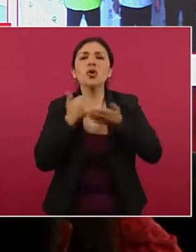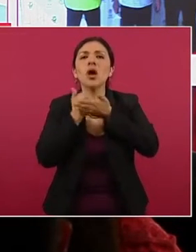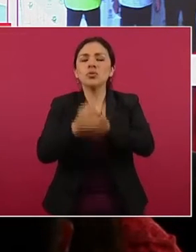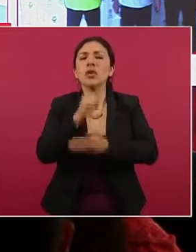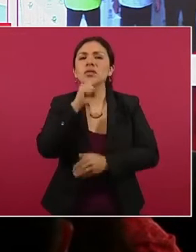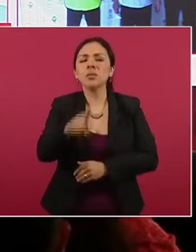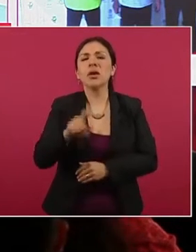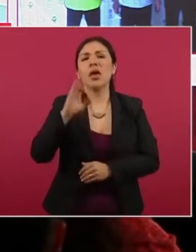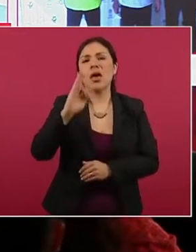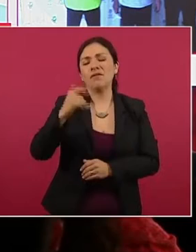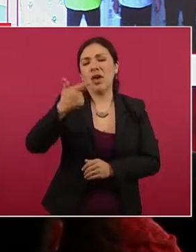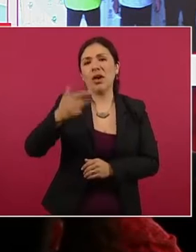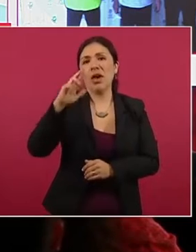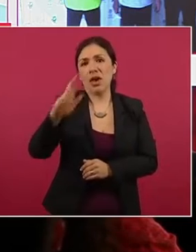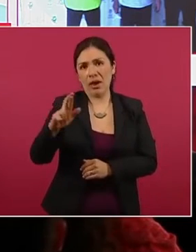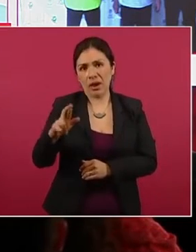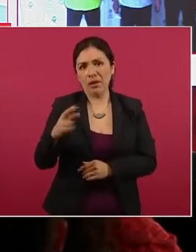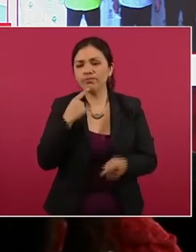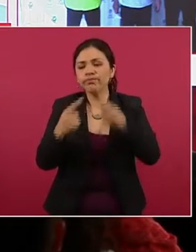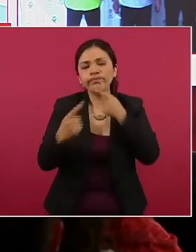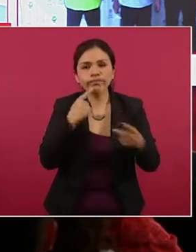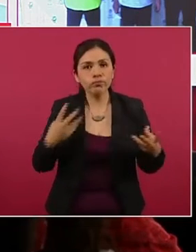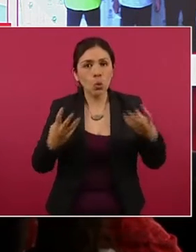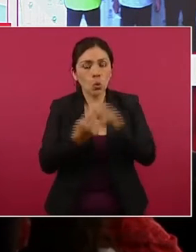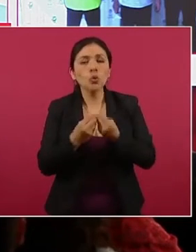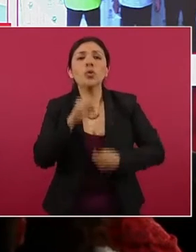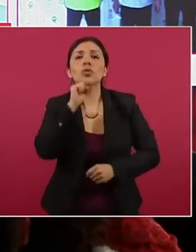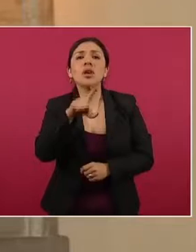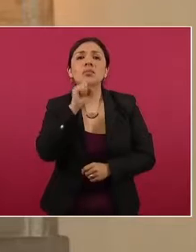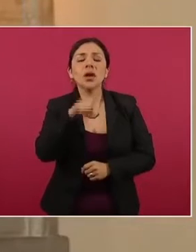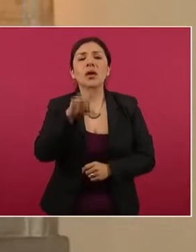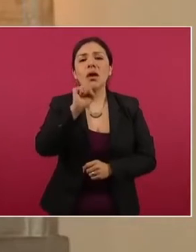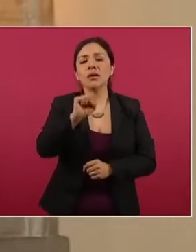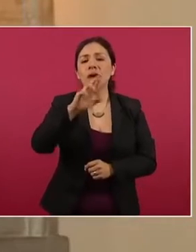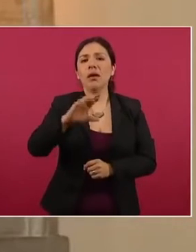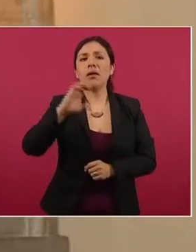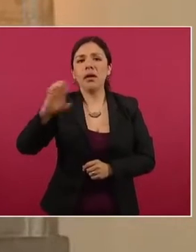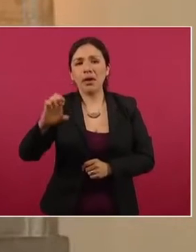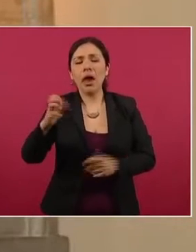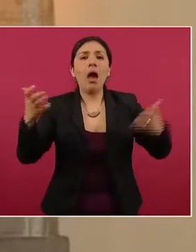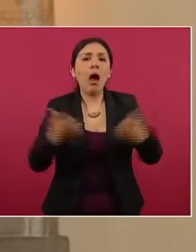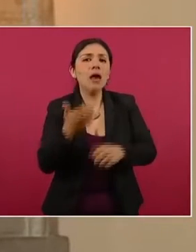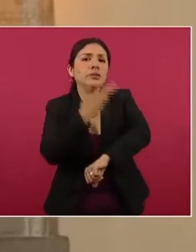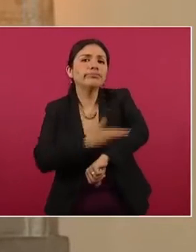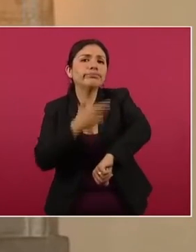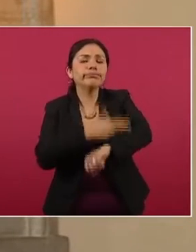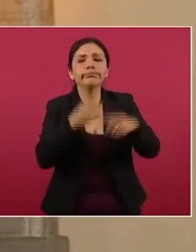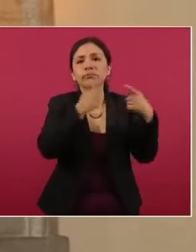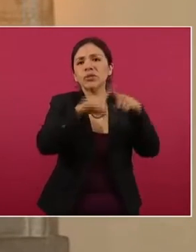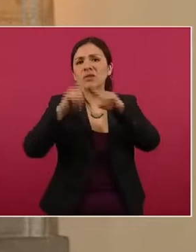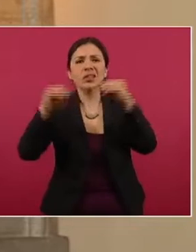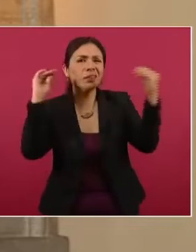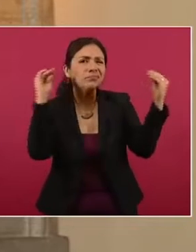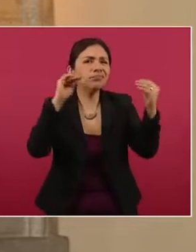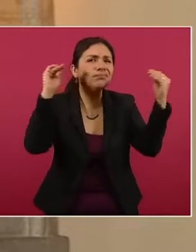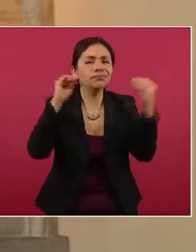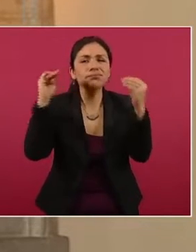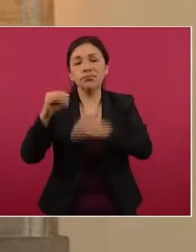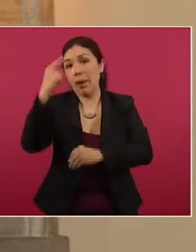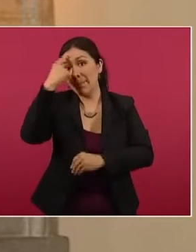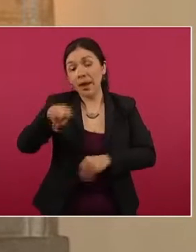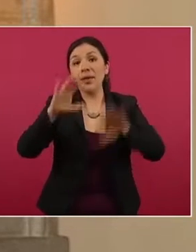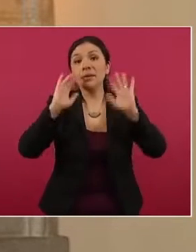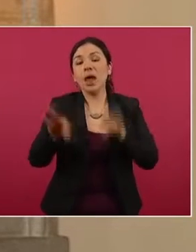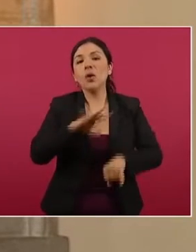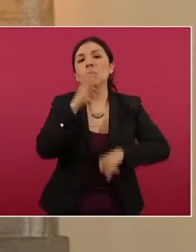parte de la Fiscalía General de la República y la Secretaría de Relaciones Exteriores hizo diversas gestiones para que